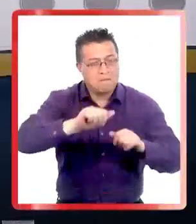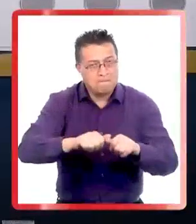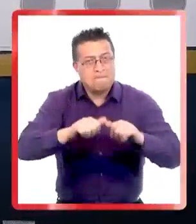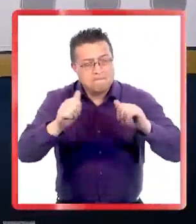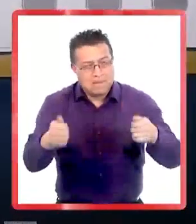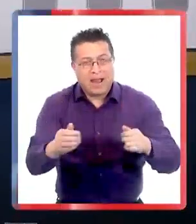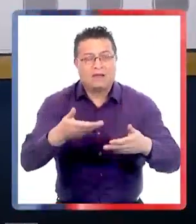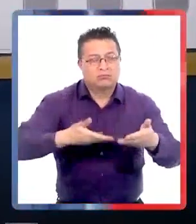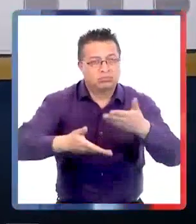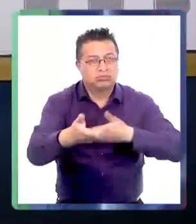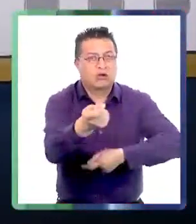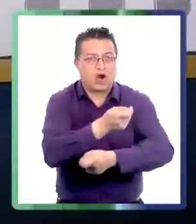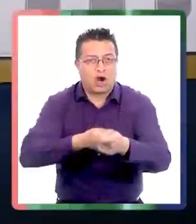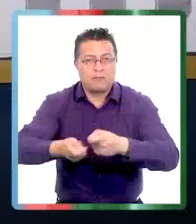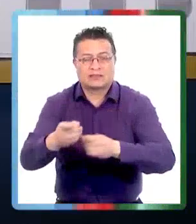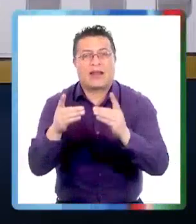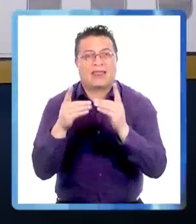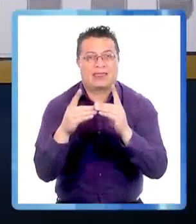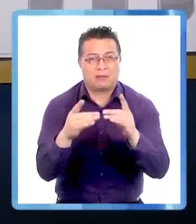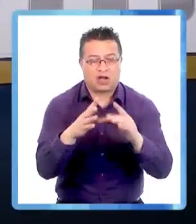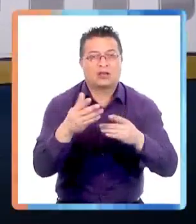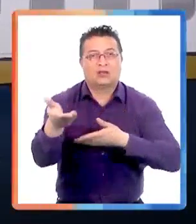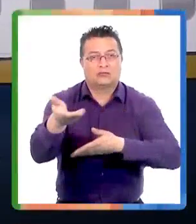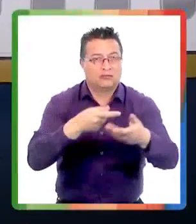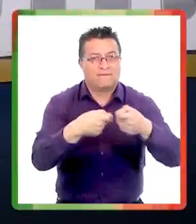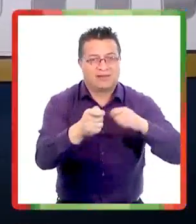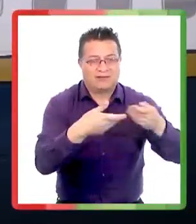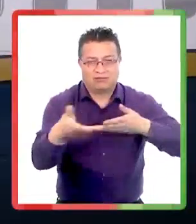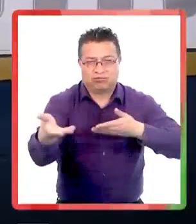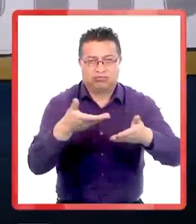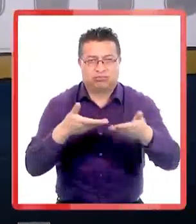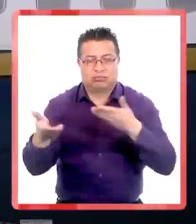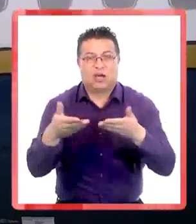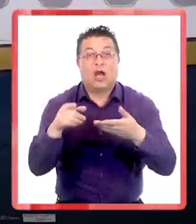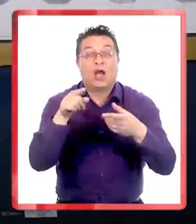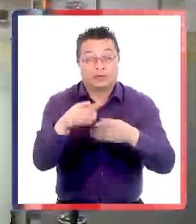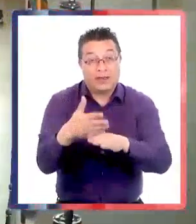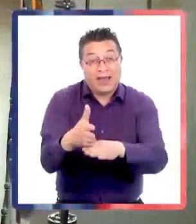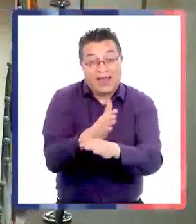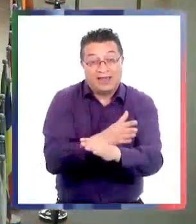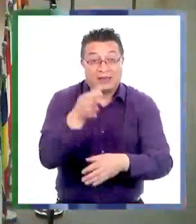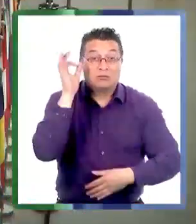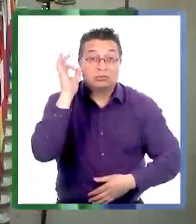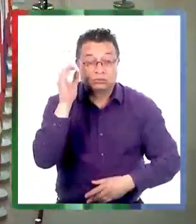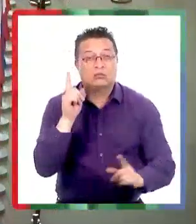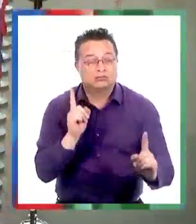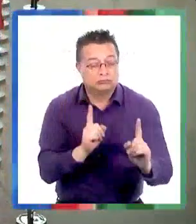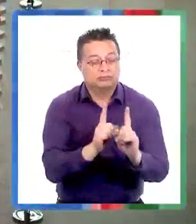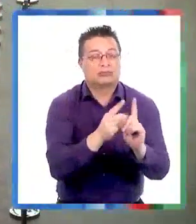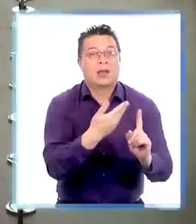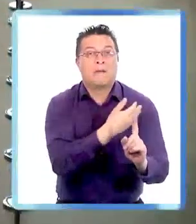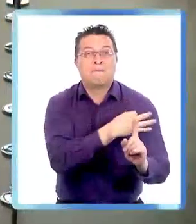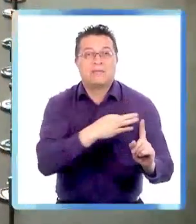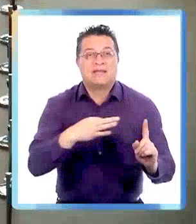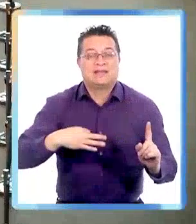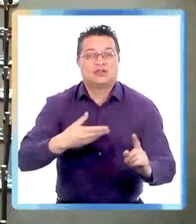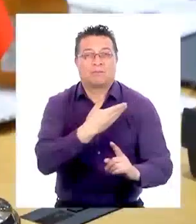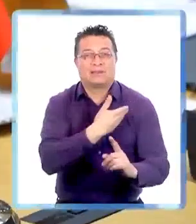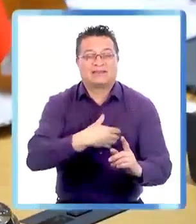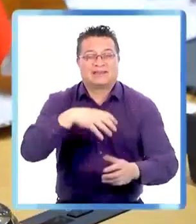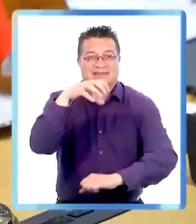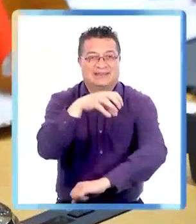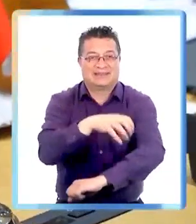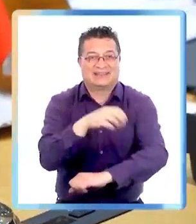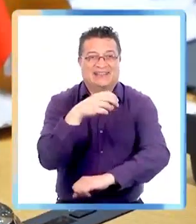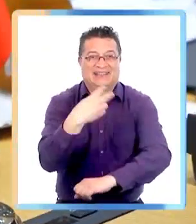anunció que buscará reforzar el intercambio comercial, la democracia y el multilaterismo. En la jornada previa a la cumbre, se reunió con el